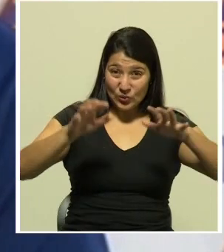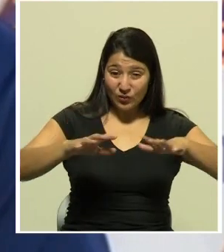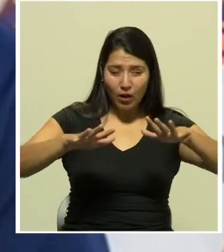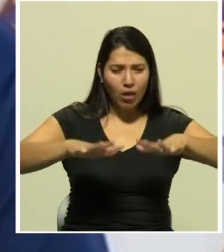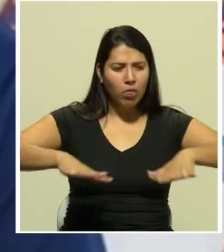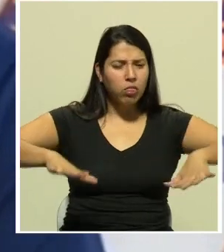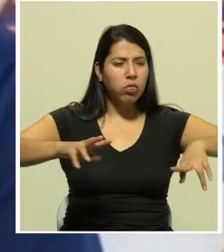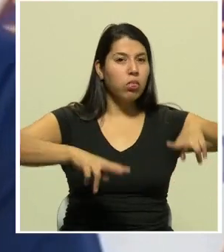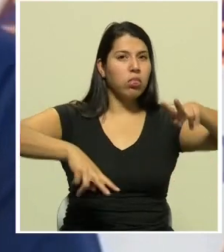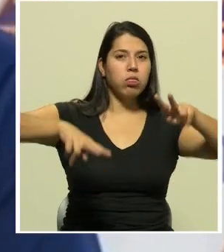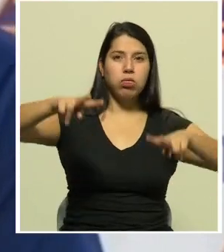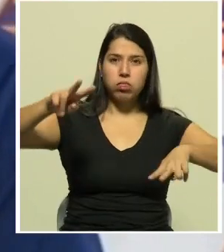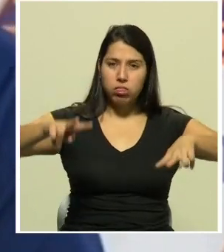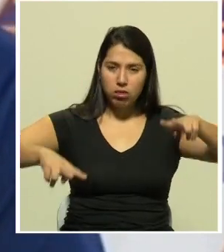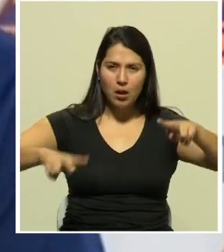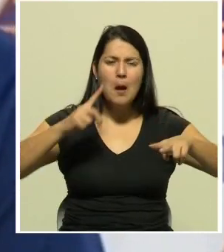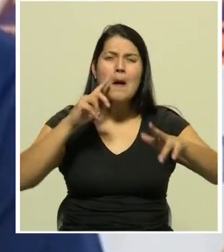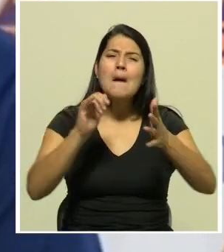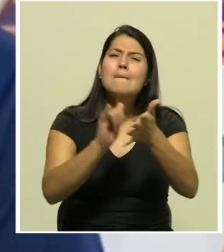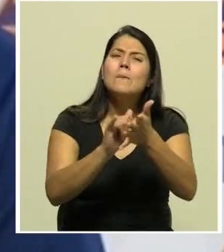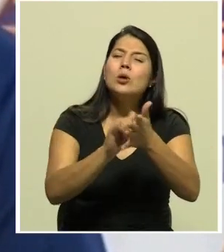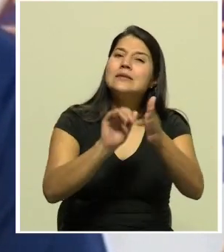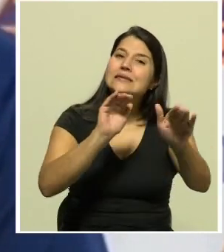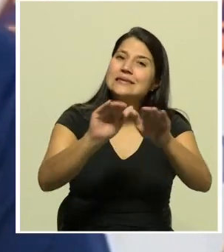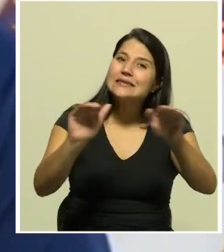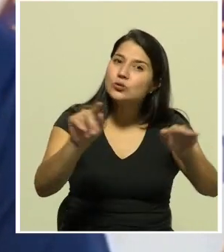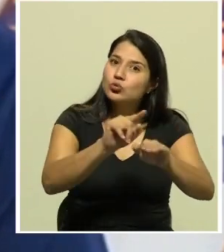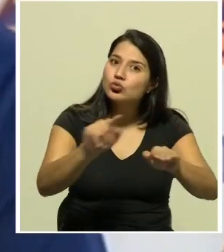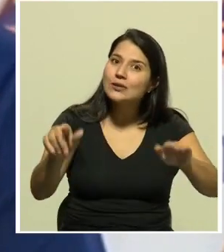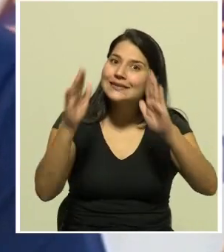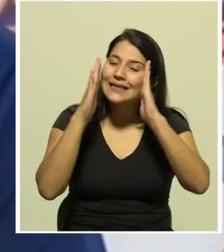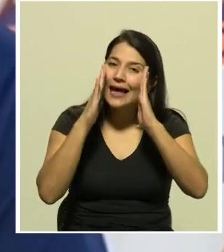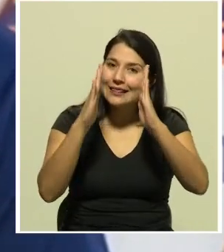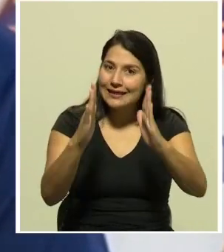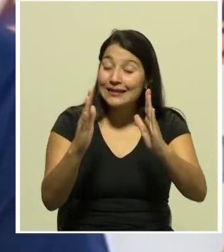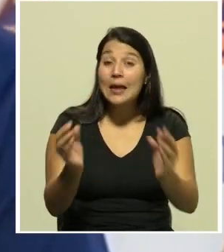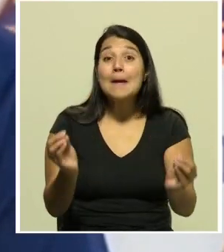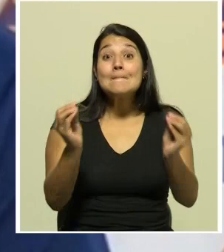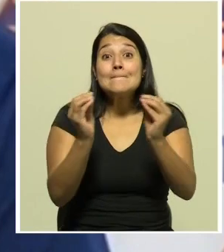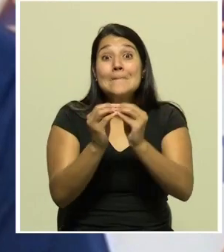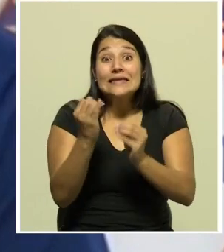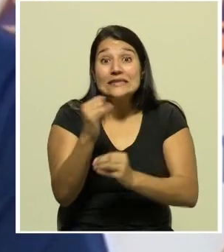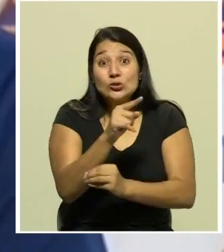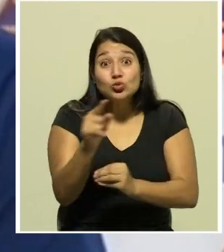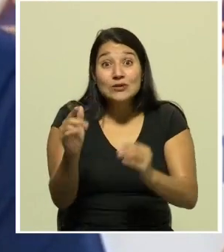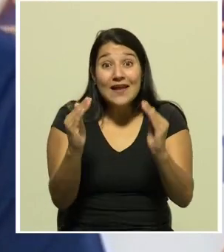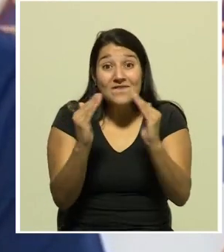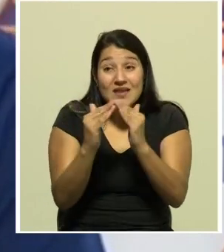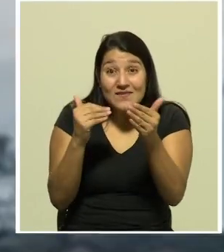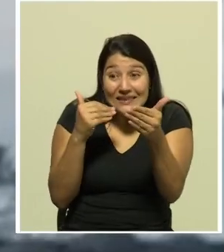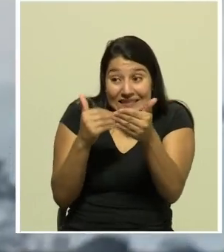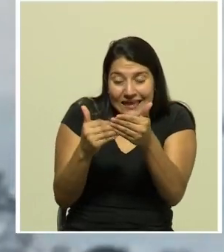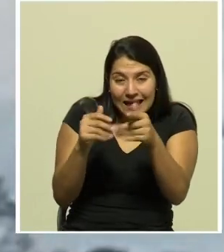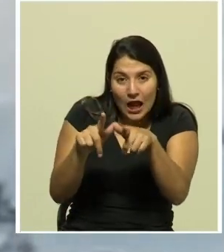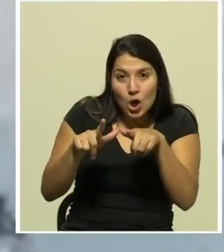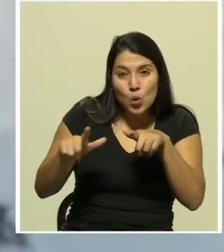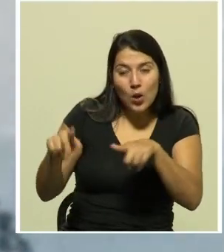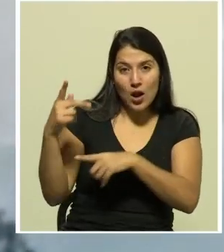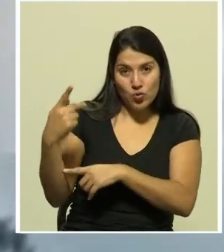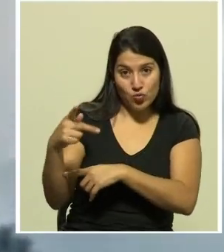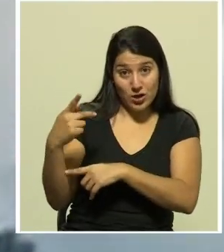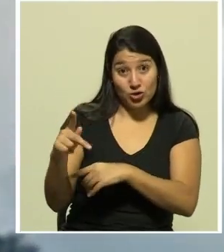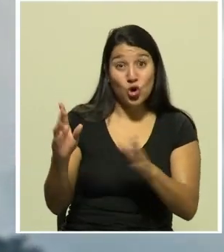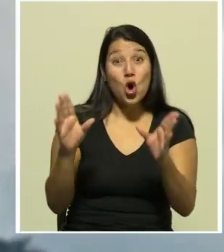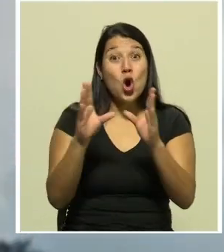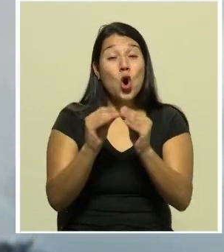hacemos un llamado a la población a estar especialmente atentos sobre todo aquellos que habitan en zonas de alto riesgo la comisión nacional de